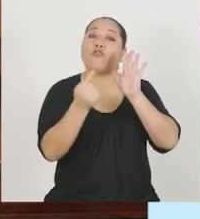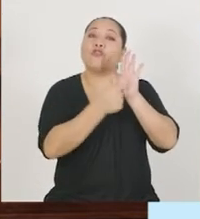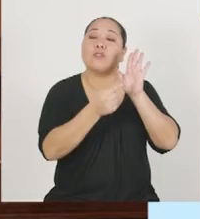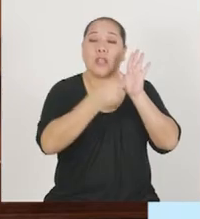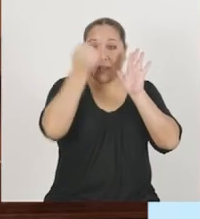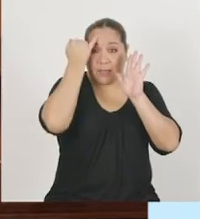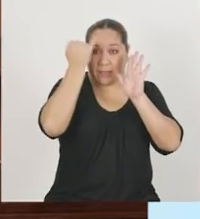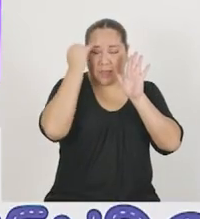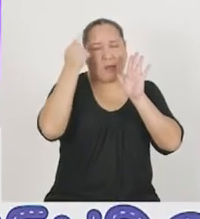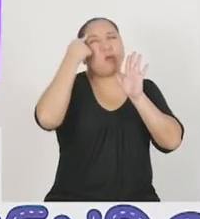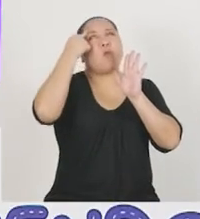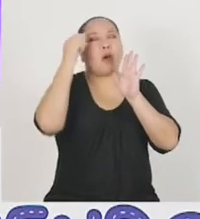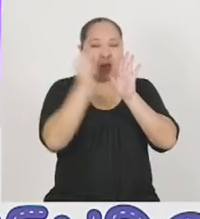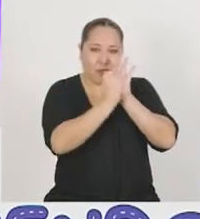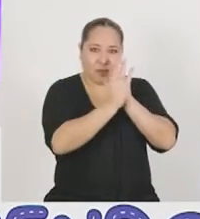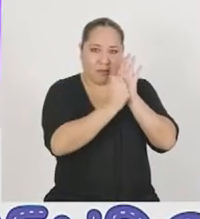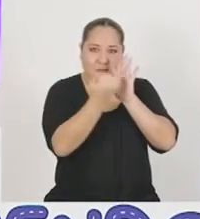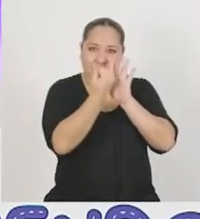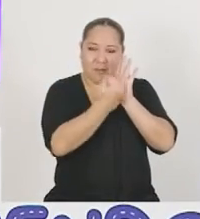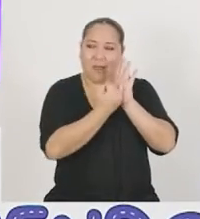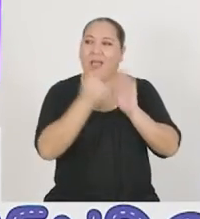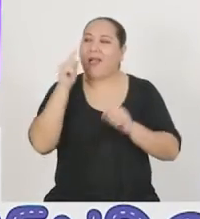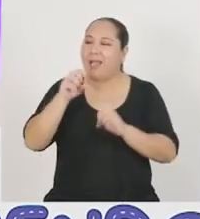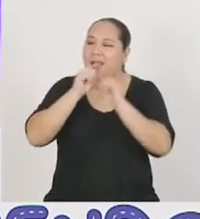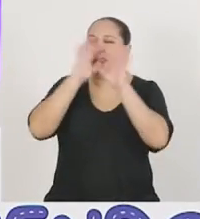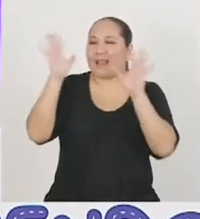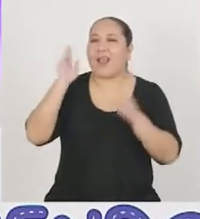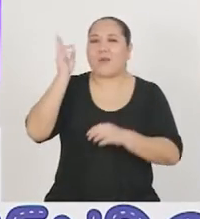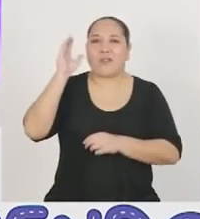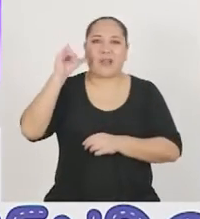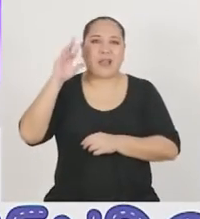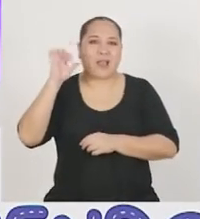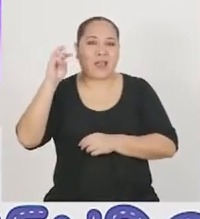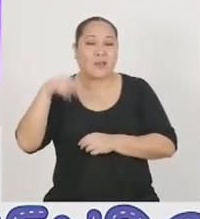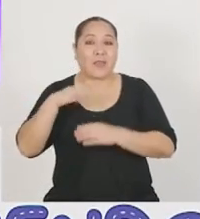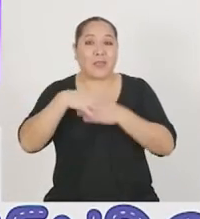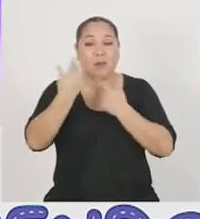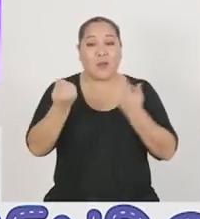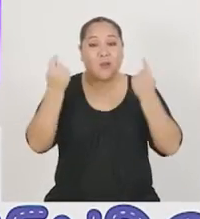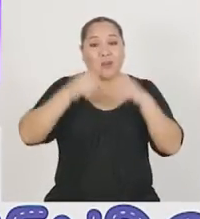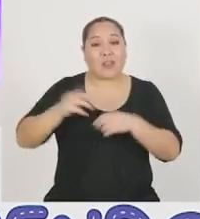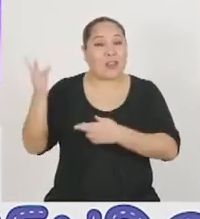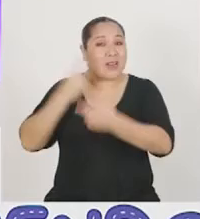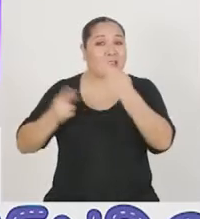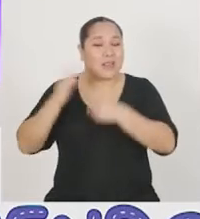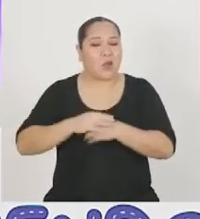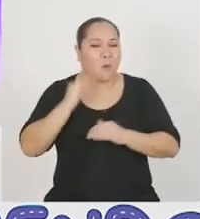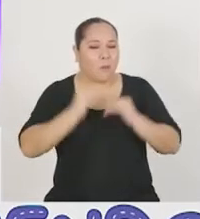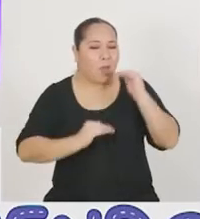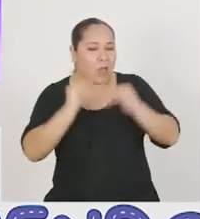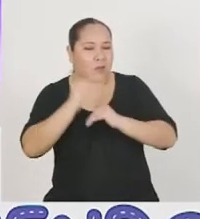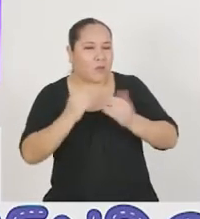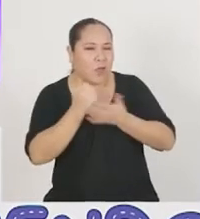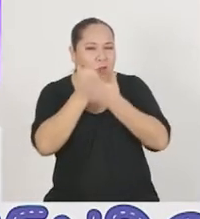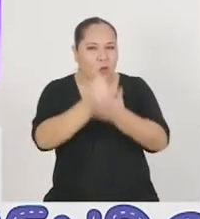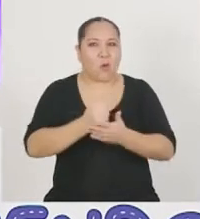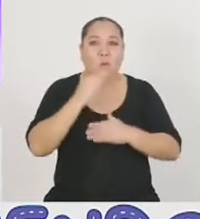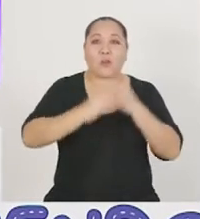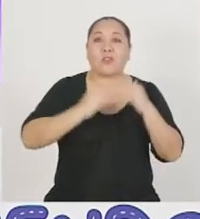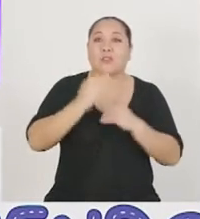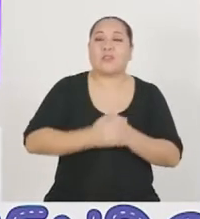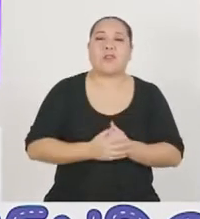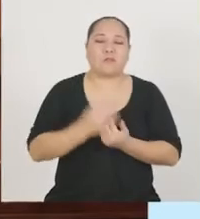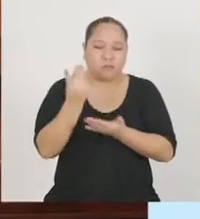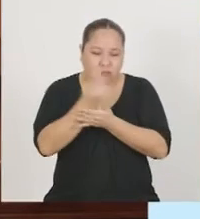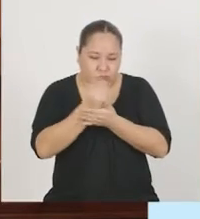que vamos generando. Nos está quedando muy claro, profesora Carmen. Luego del corte, volveremos con los pasos para facilitar un proceso de